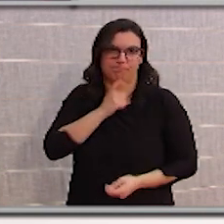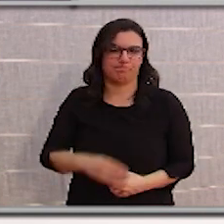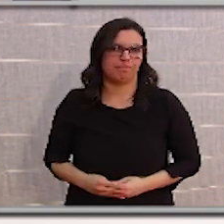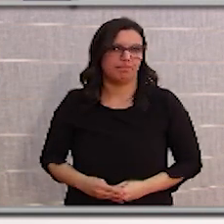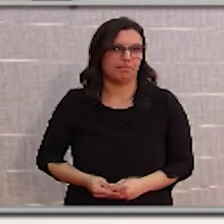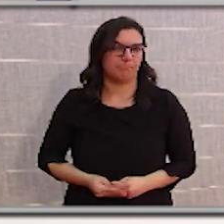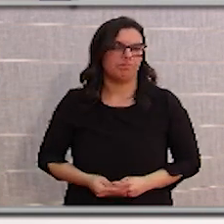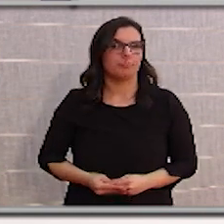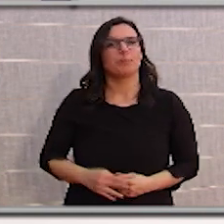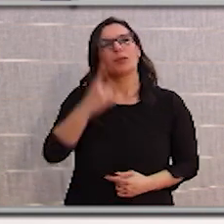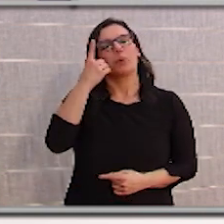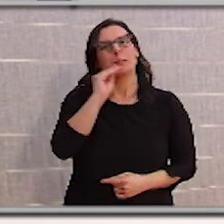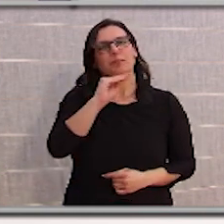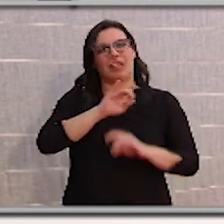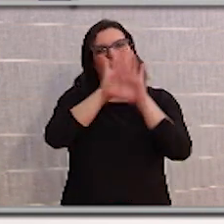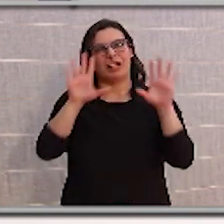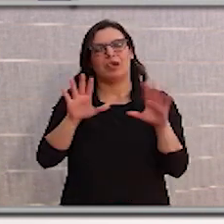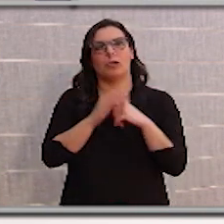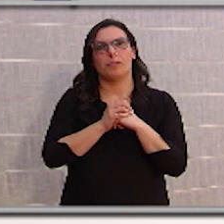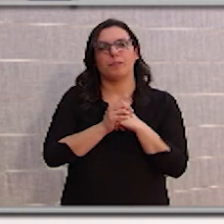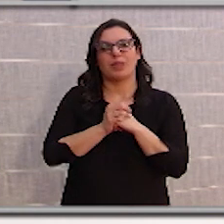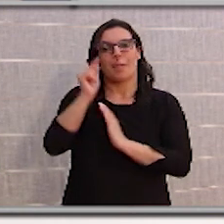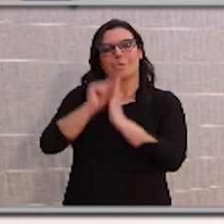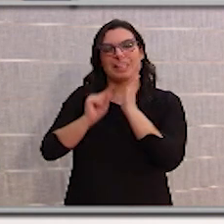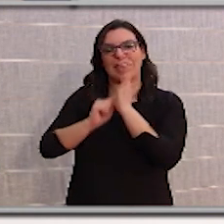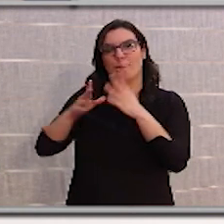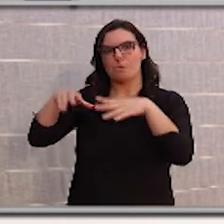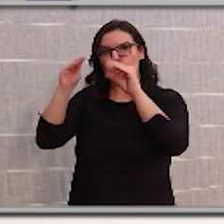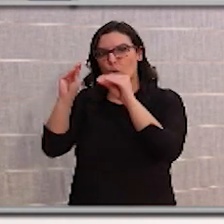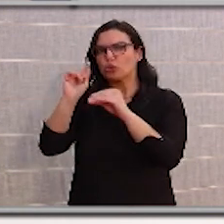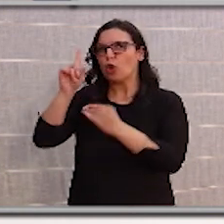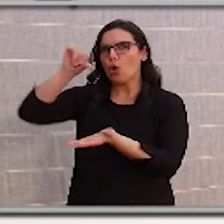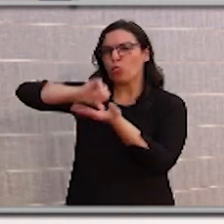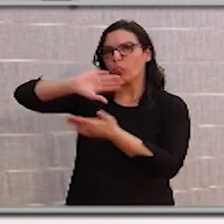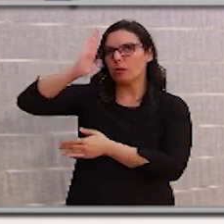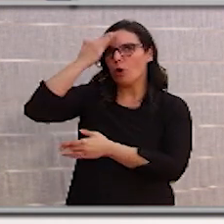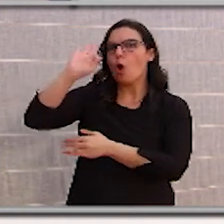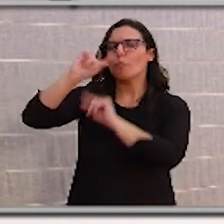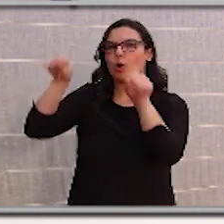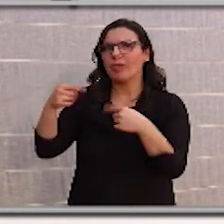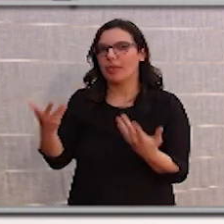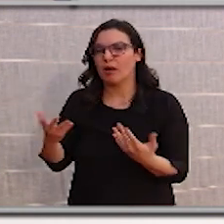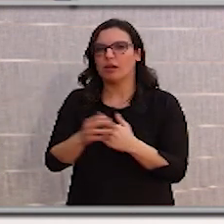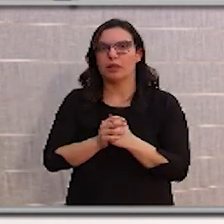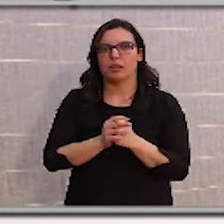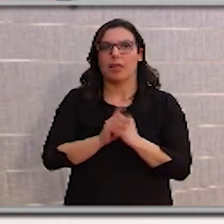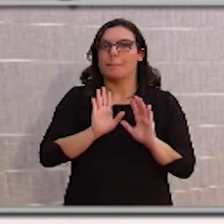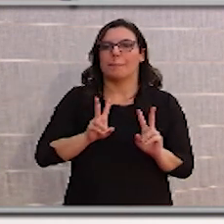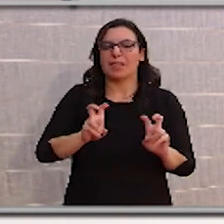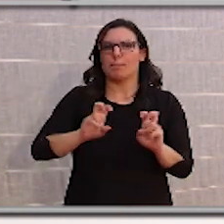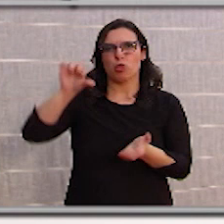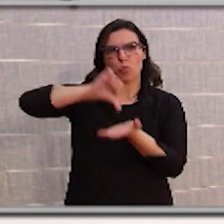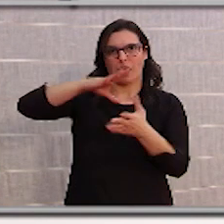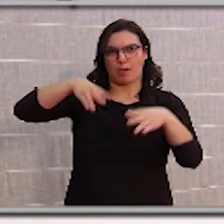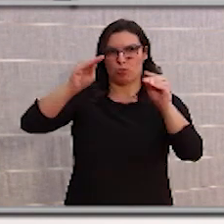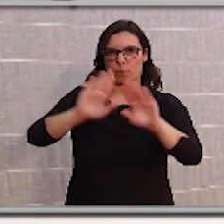Sí, una aclaración. ¿Las medidas que se toman en Burgos son solo en Burgos Capital o se van a extender a toda la provincia de Burgos? En principio nos vamos a tomar en Burgos Capital,